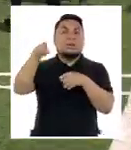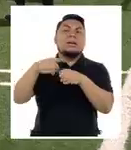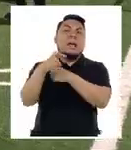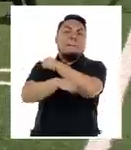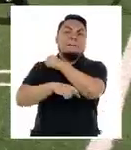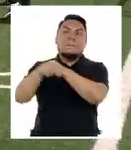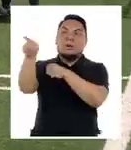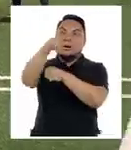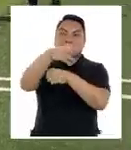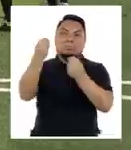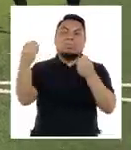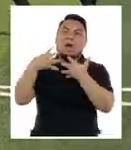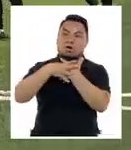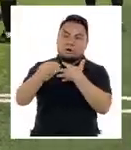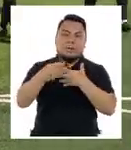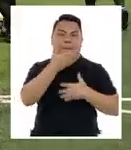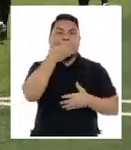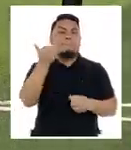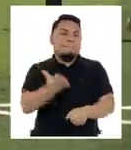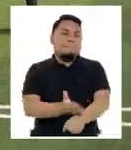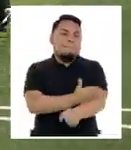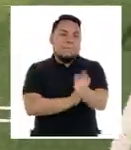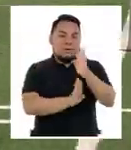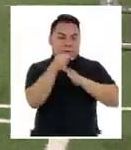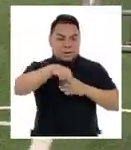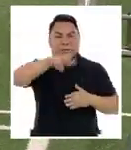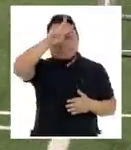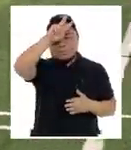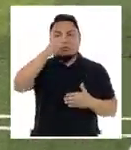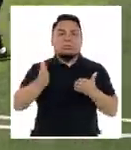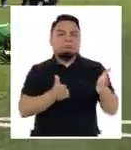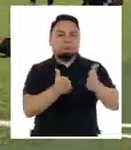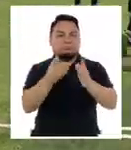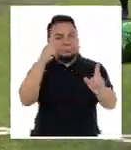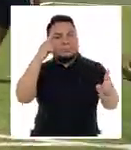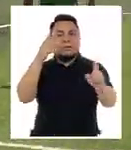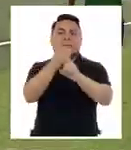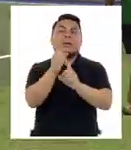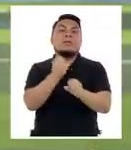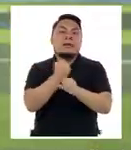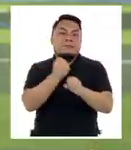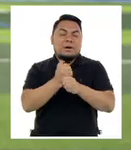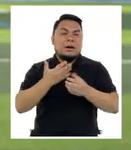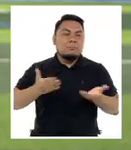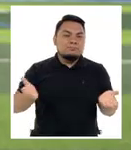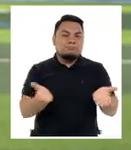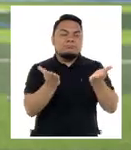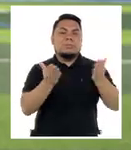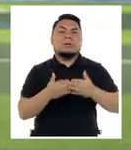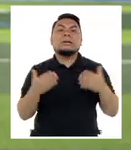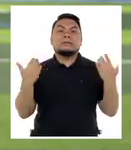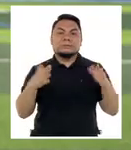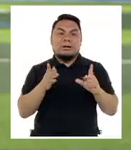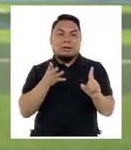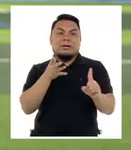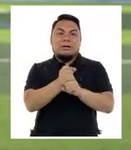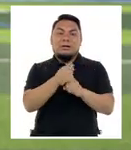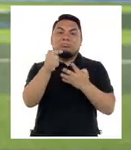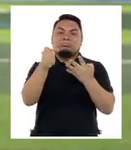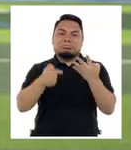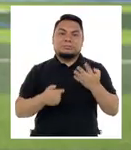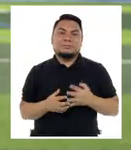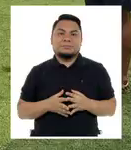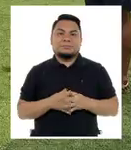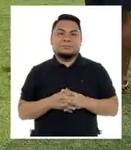copiarlo que pueda imitar siempre para mejorar así que creo que vamos en buen camino hace un año estamos trabajando un poquito menos y ya se ven varios